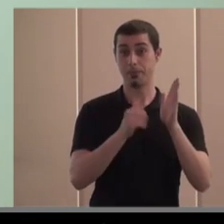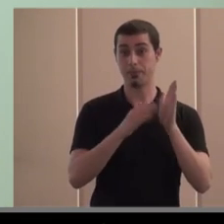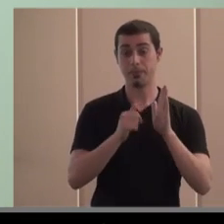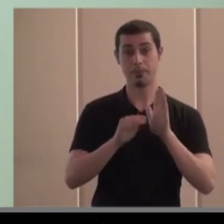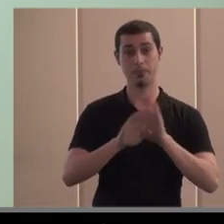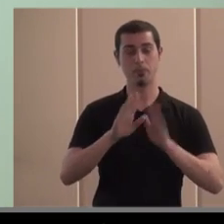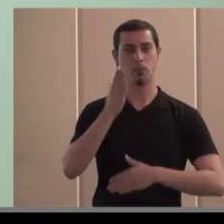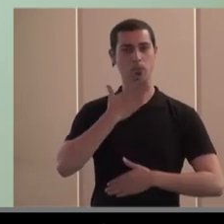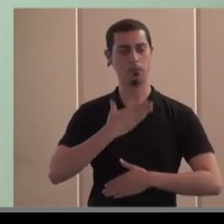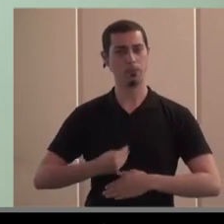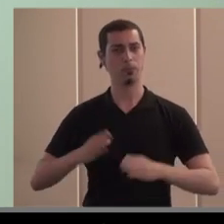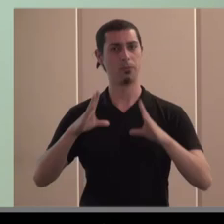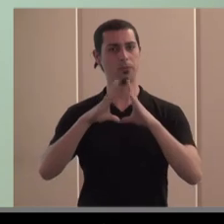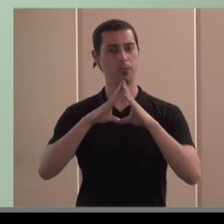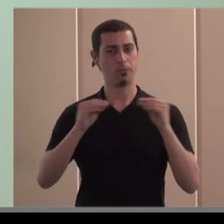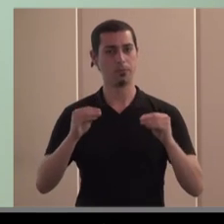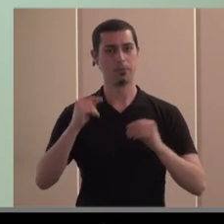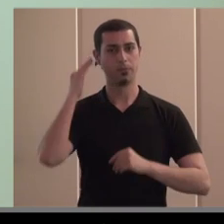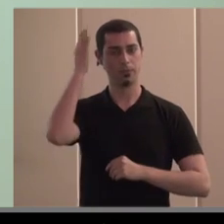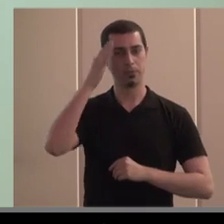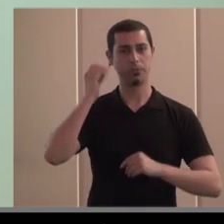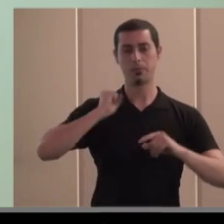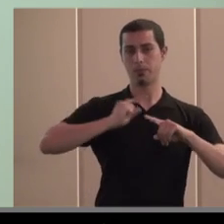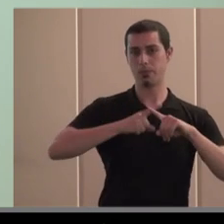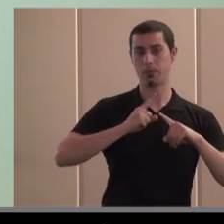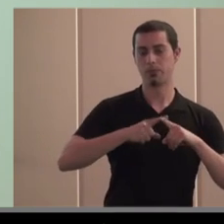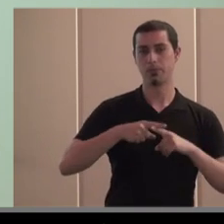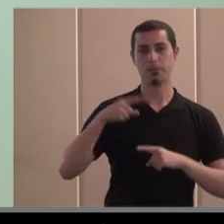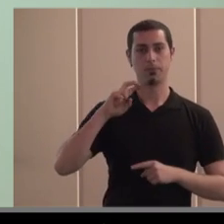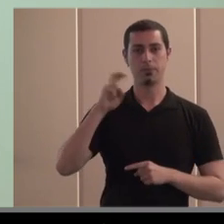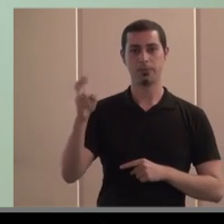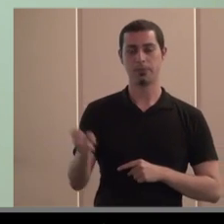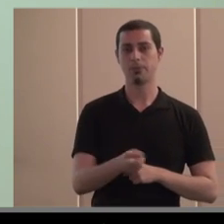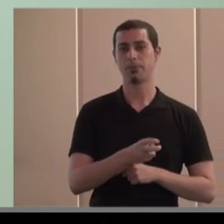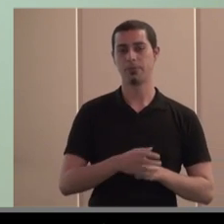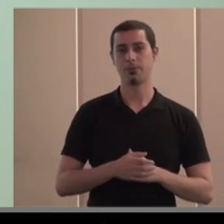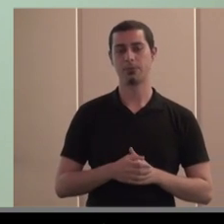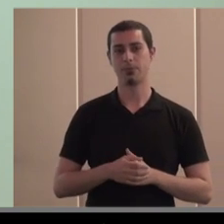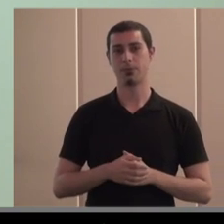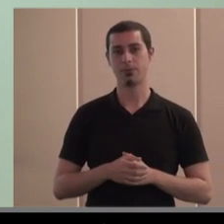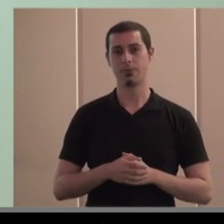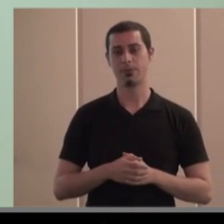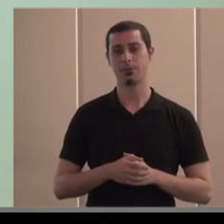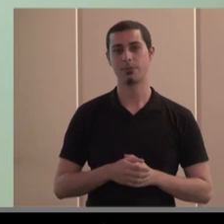también Murcia Andalucía Navarra Extremadura su ámbito de actuación por lo tanto de de